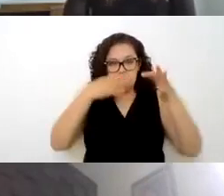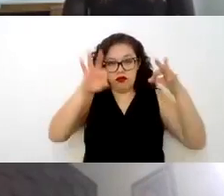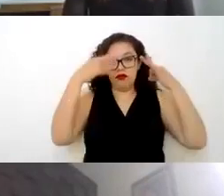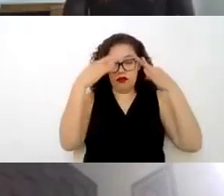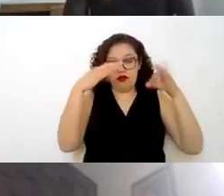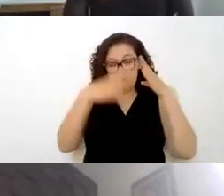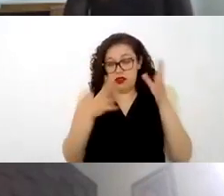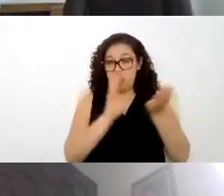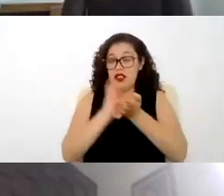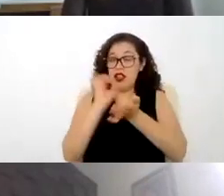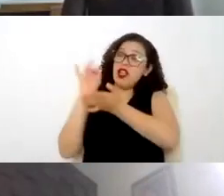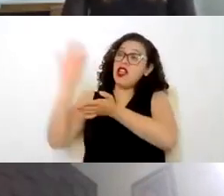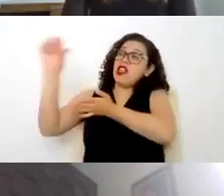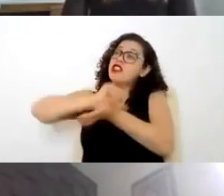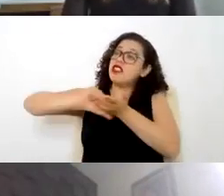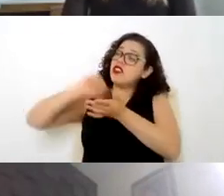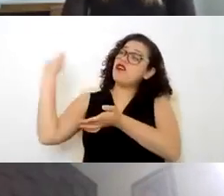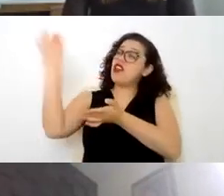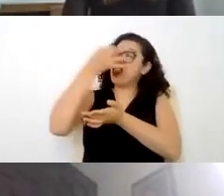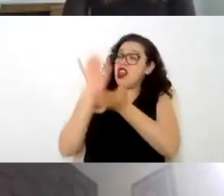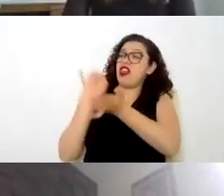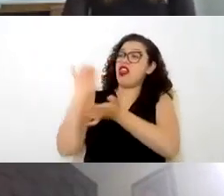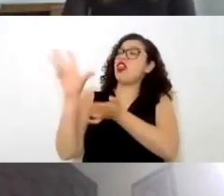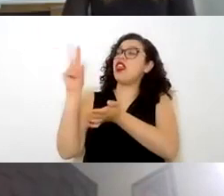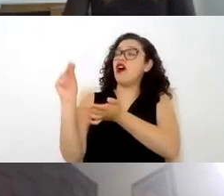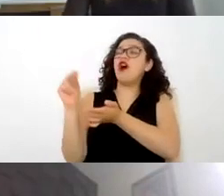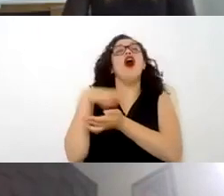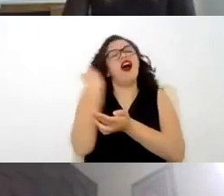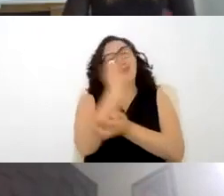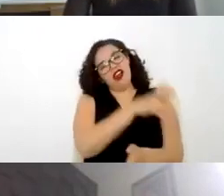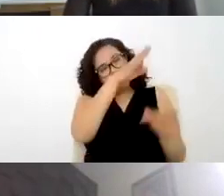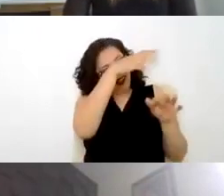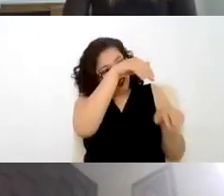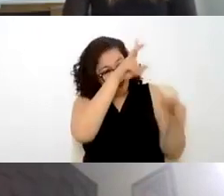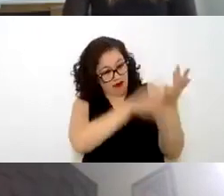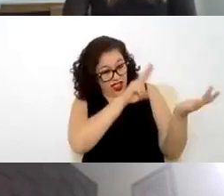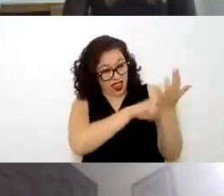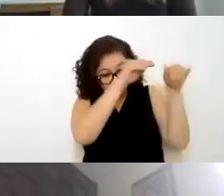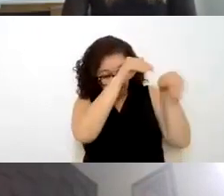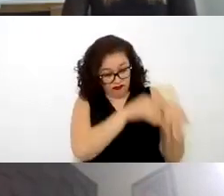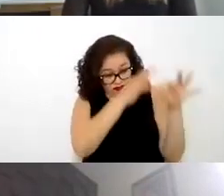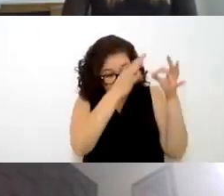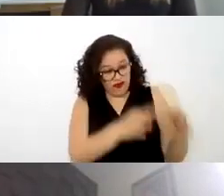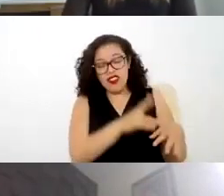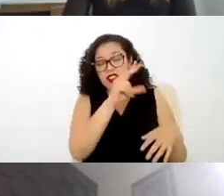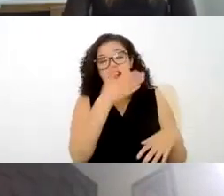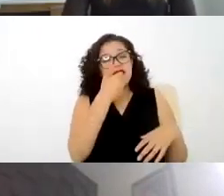depositado en el centro federal no va a surtir los efectos que realmente pues estamos buscando ¿no?